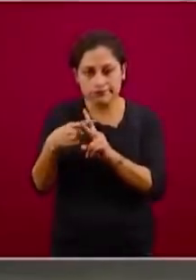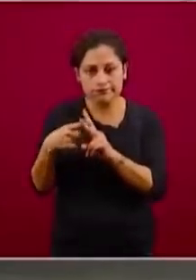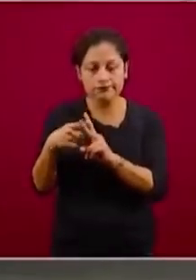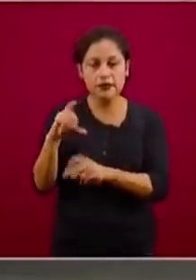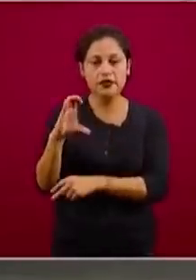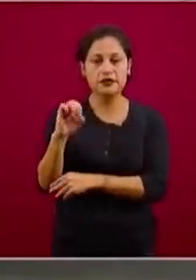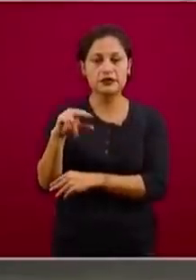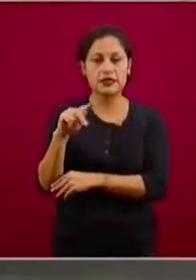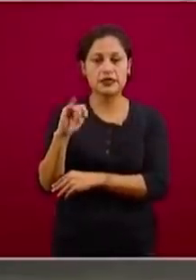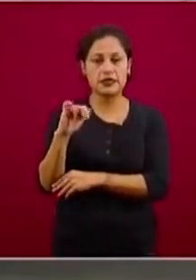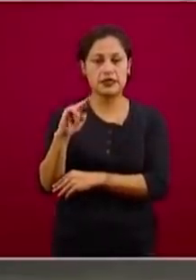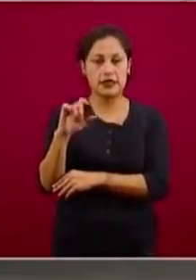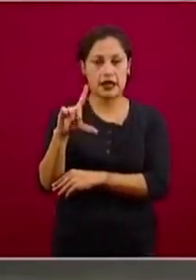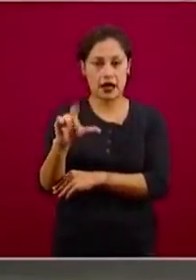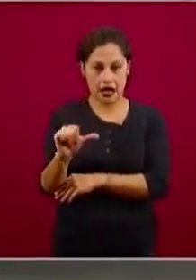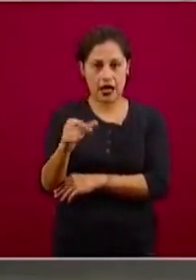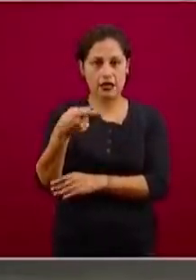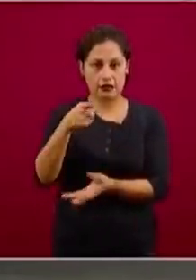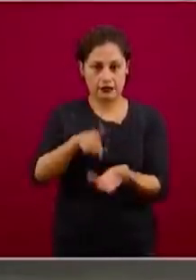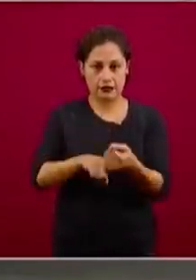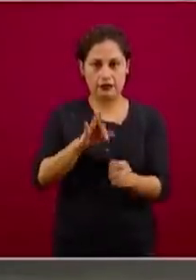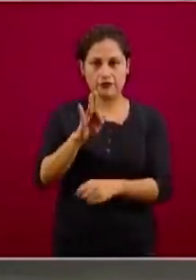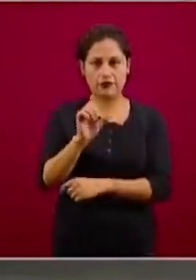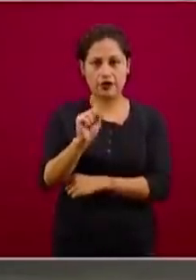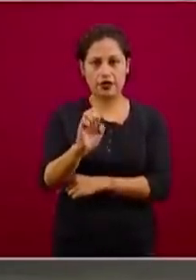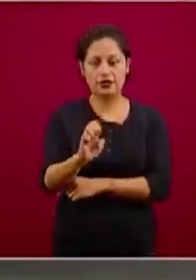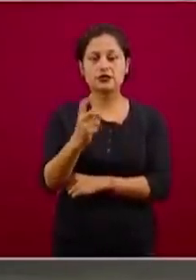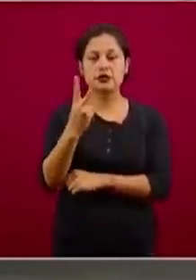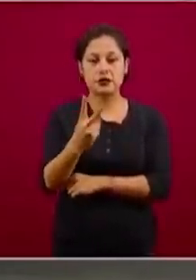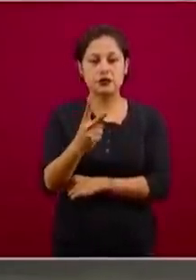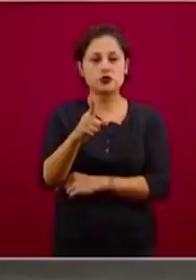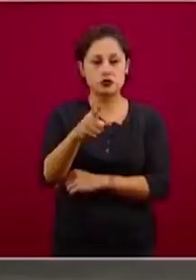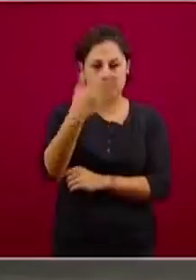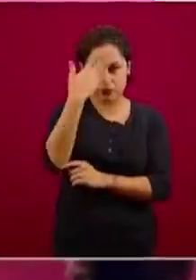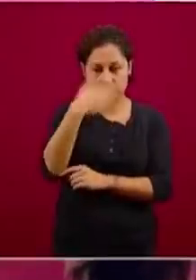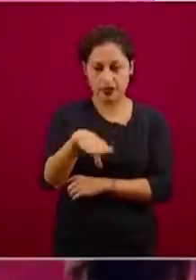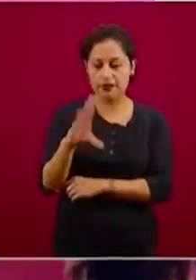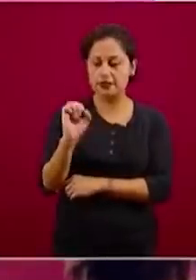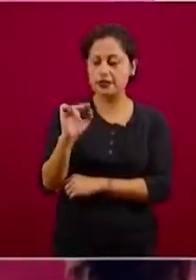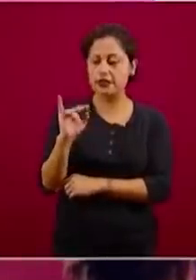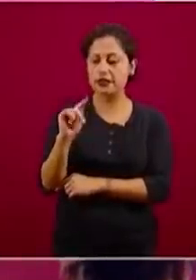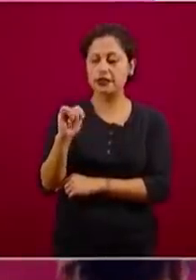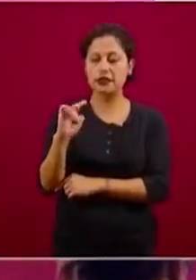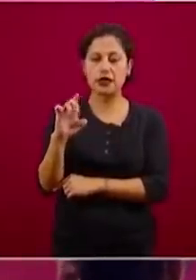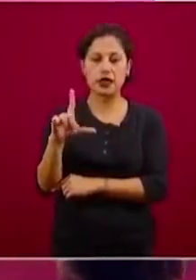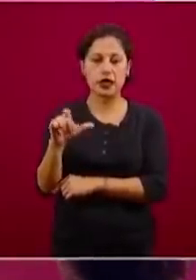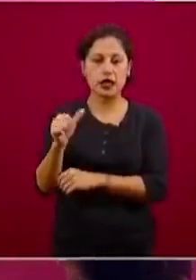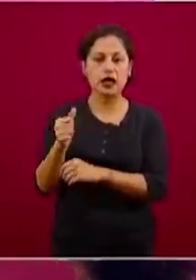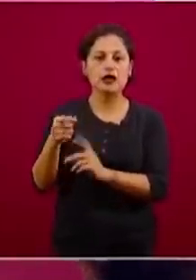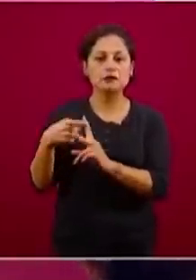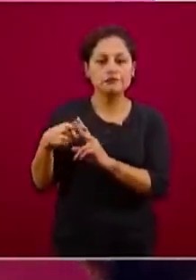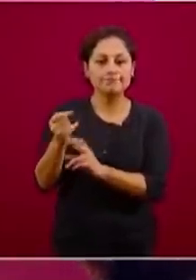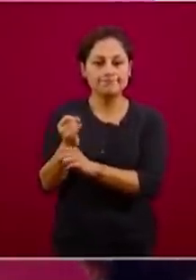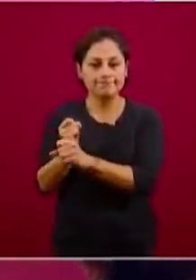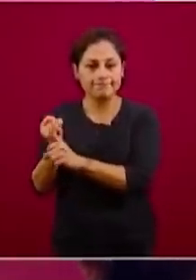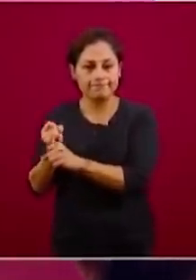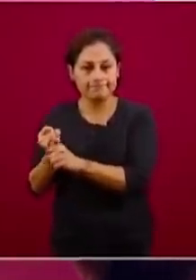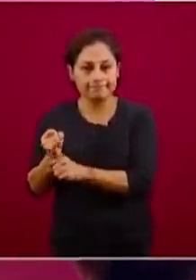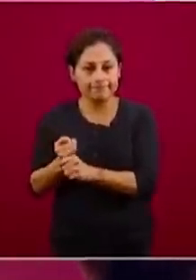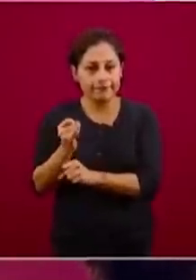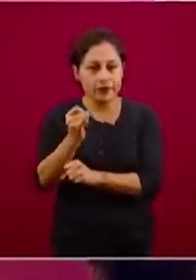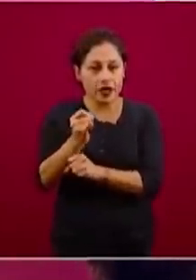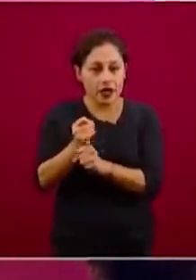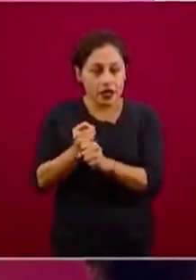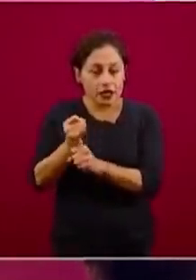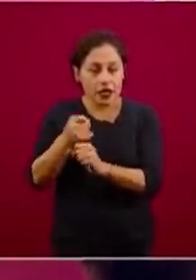eficiente en el que las unidades monitoras detectan y caracterizan a fondo los casos tanto leves como